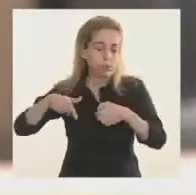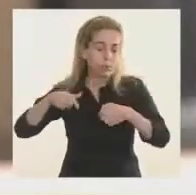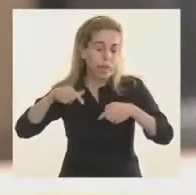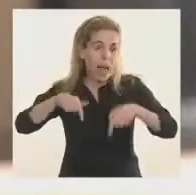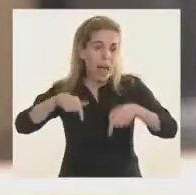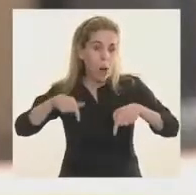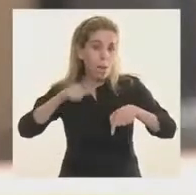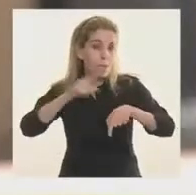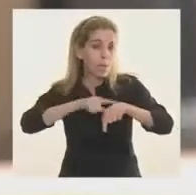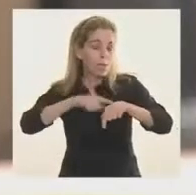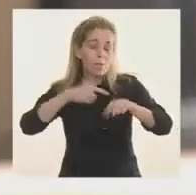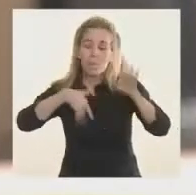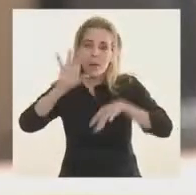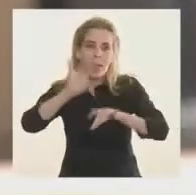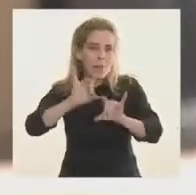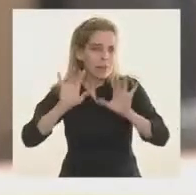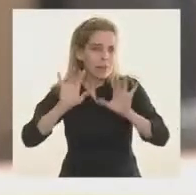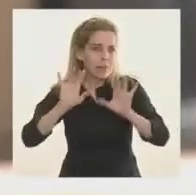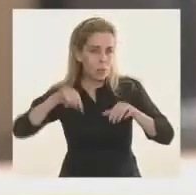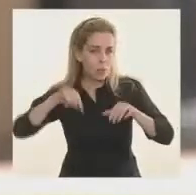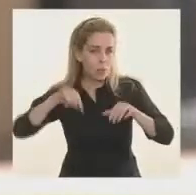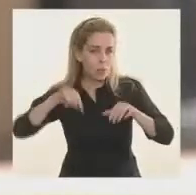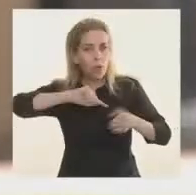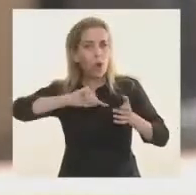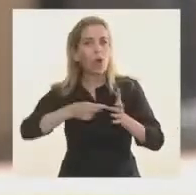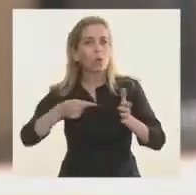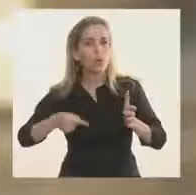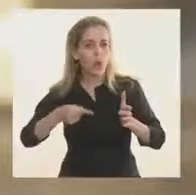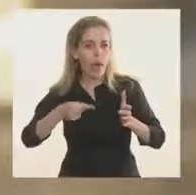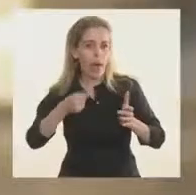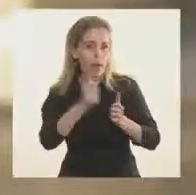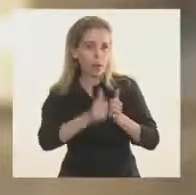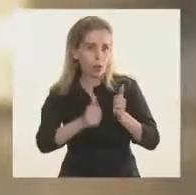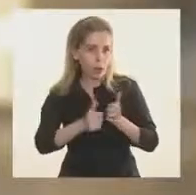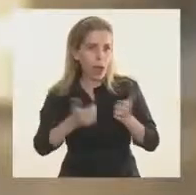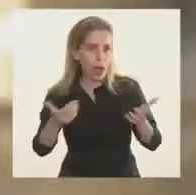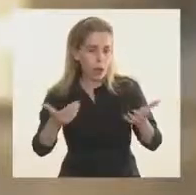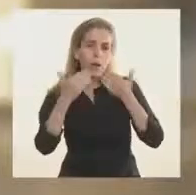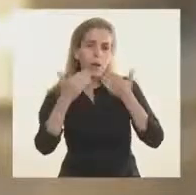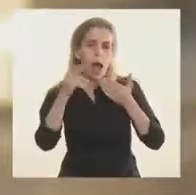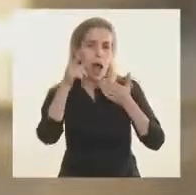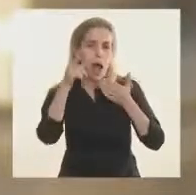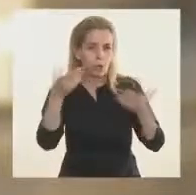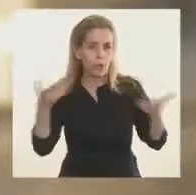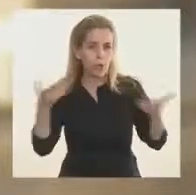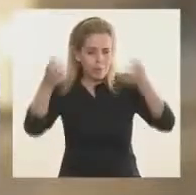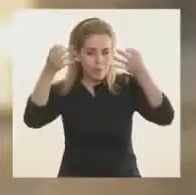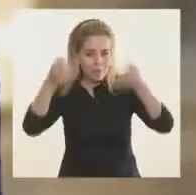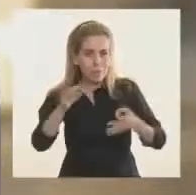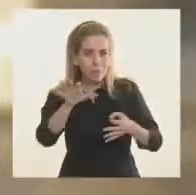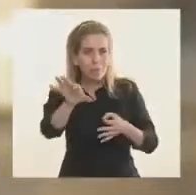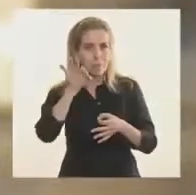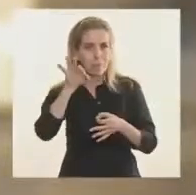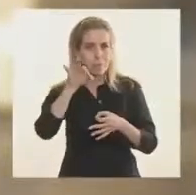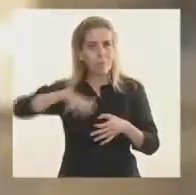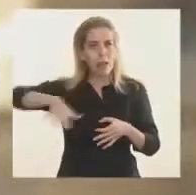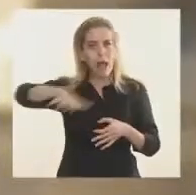momento más difícil que estamos atravesando como ciudad. Y agradecerle que sea en el marco de este programa Detectar Federal,